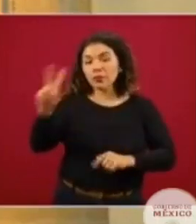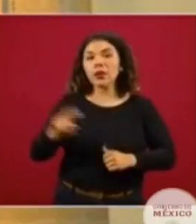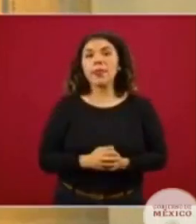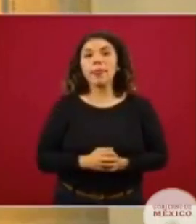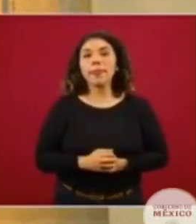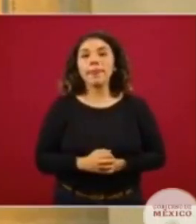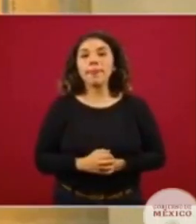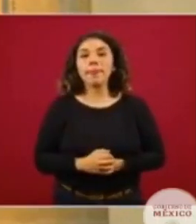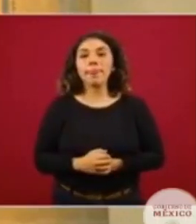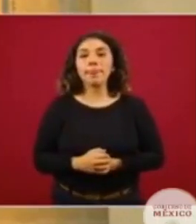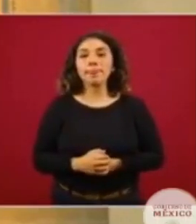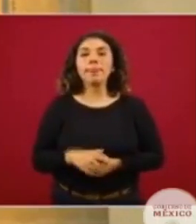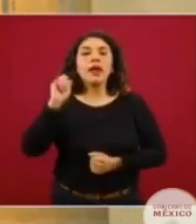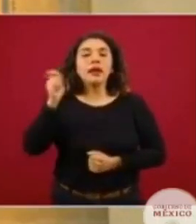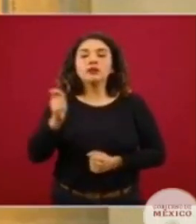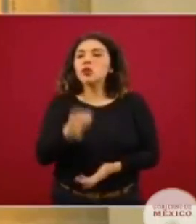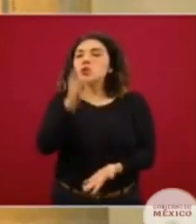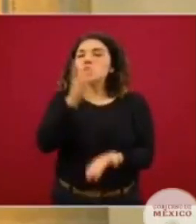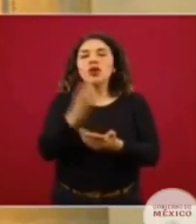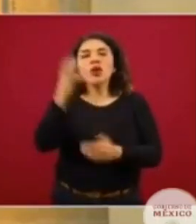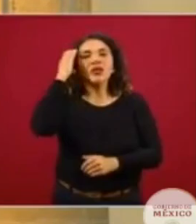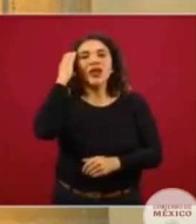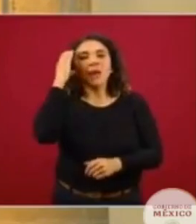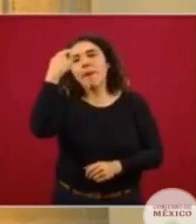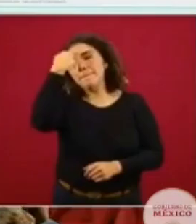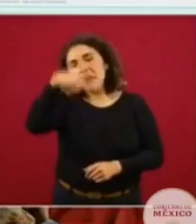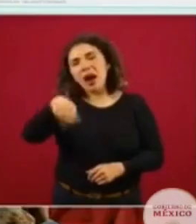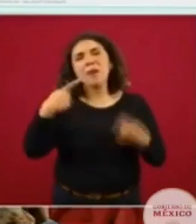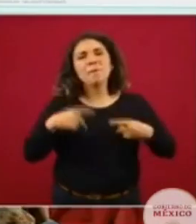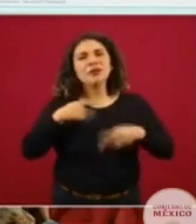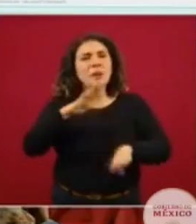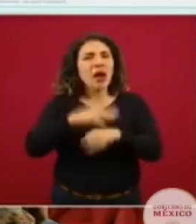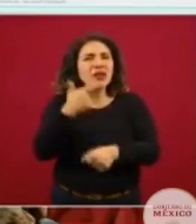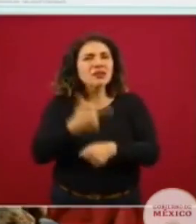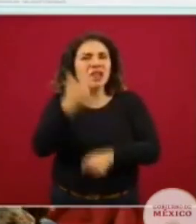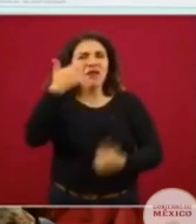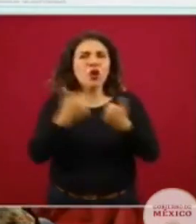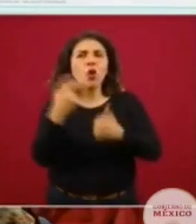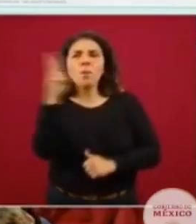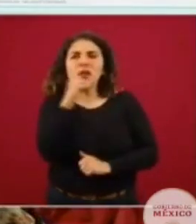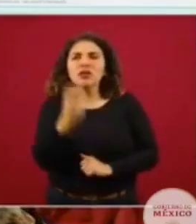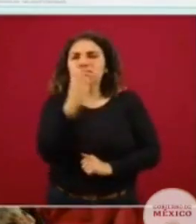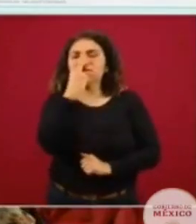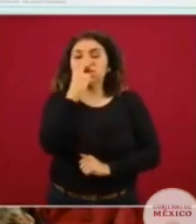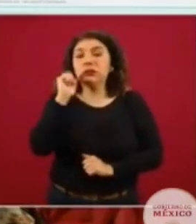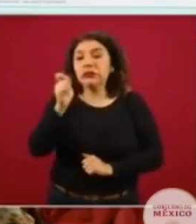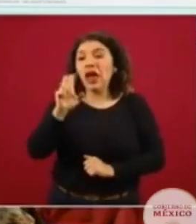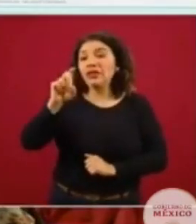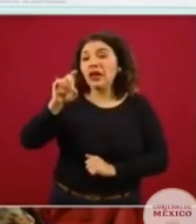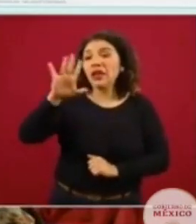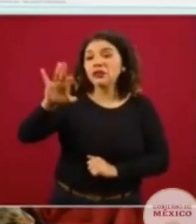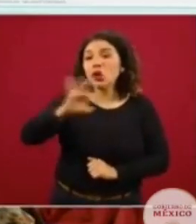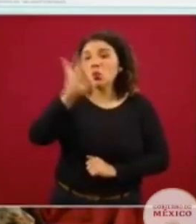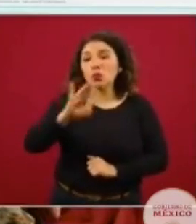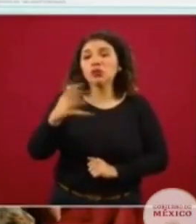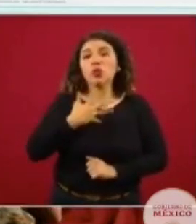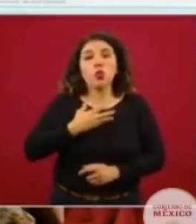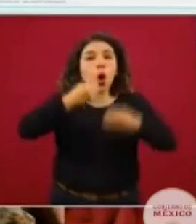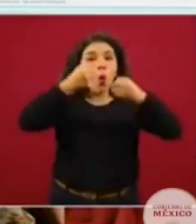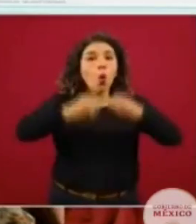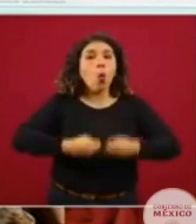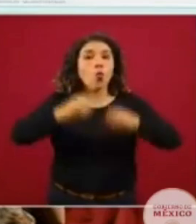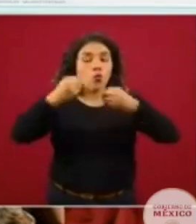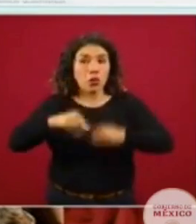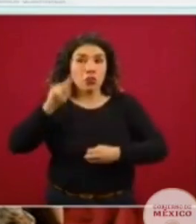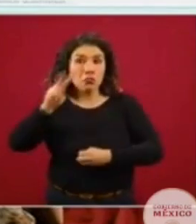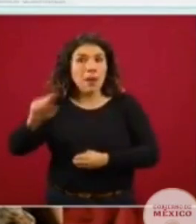donde vamos a ver específicamente las camas con ventilador, 35 por ciento es la ocupación nacional. Esto es una